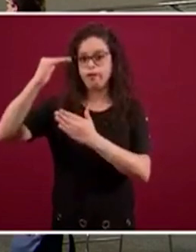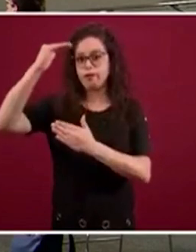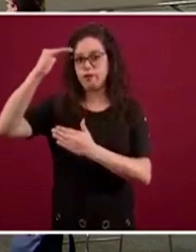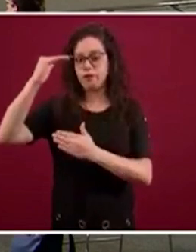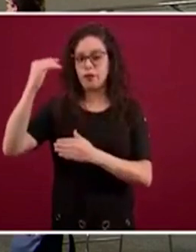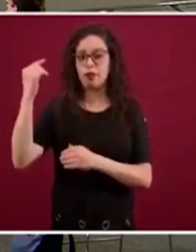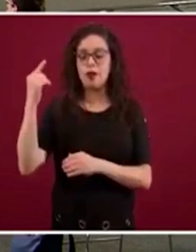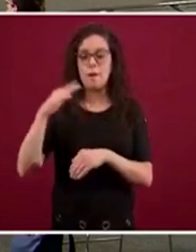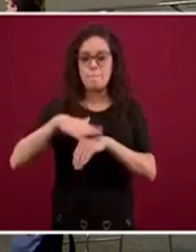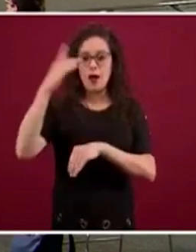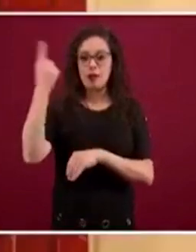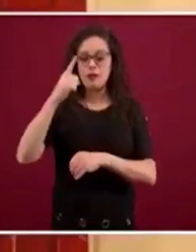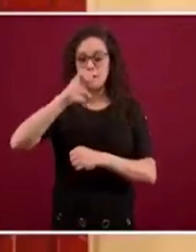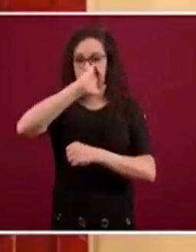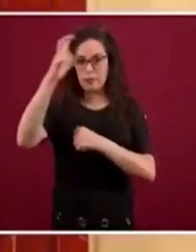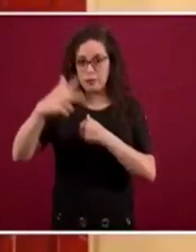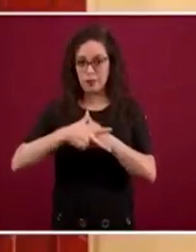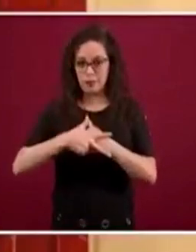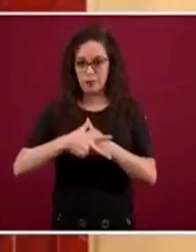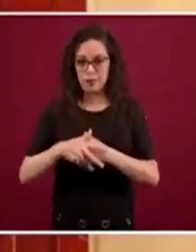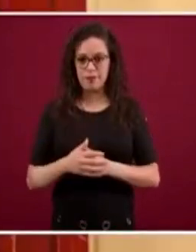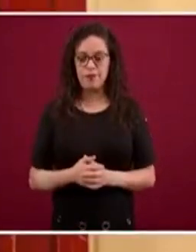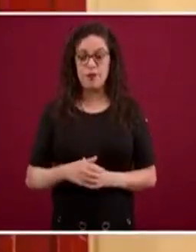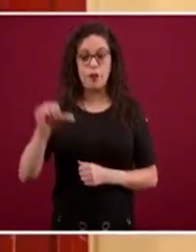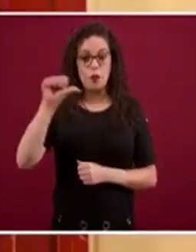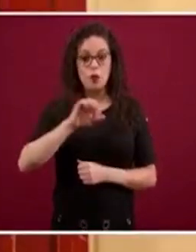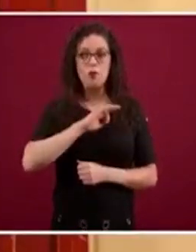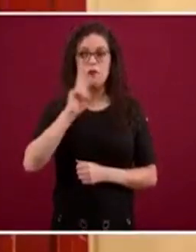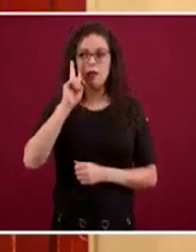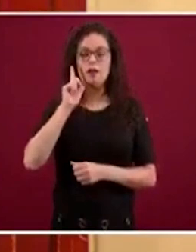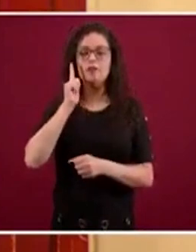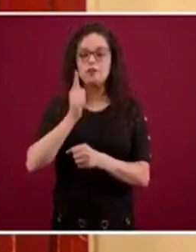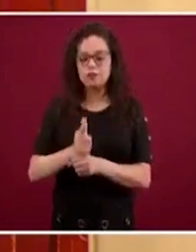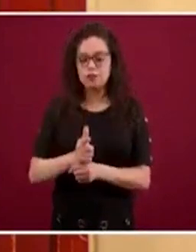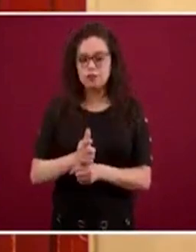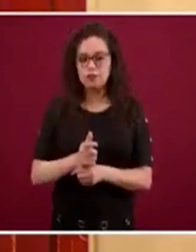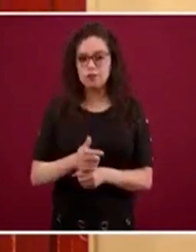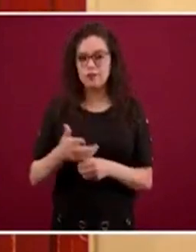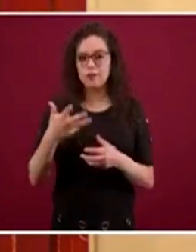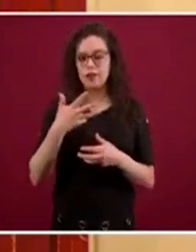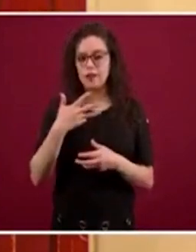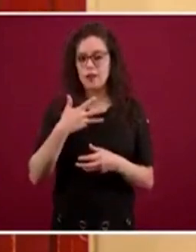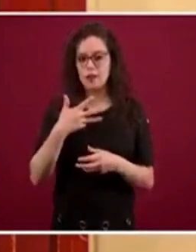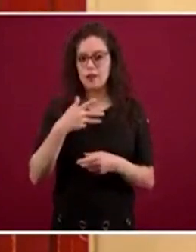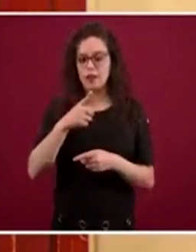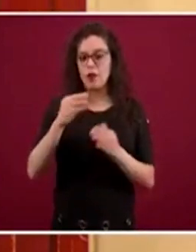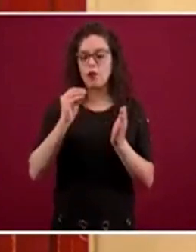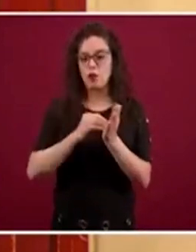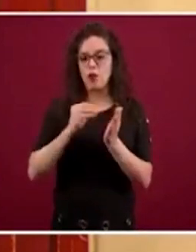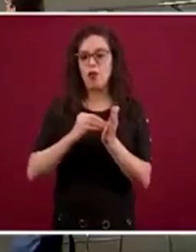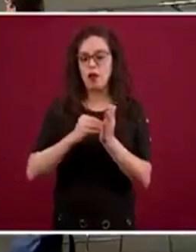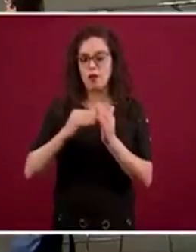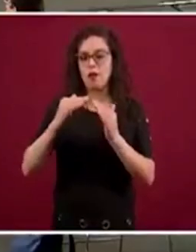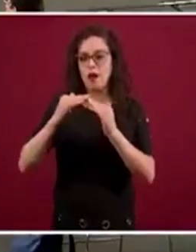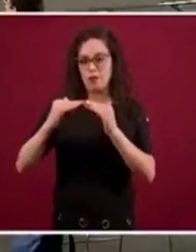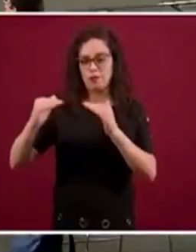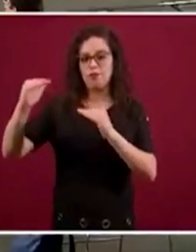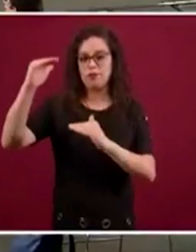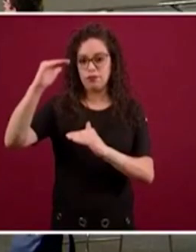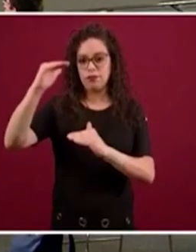europea y lo que vemos ya el día de hoy es cómo se mantiene ese incremento ahora en la región de las